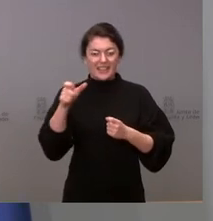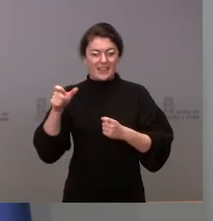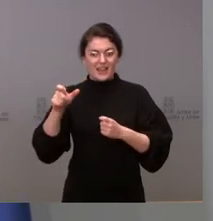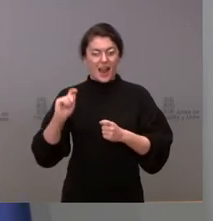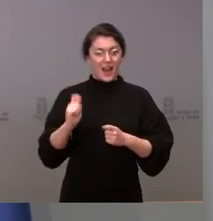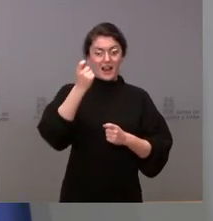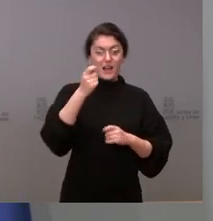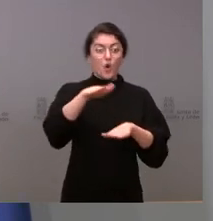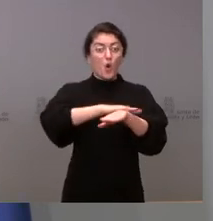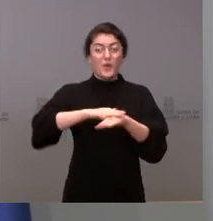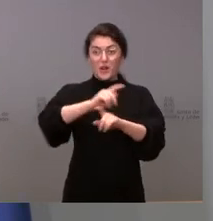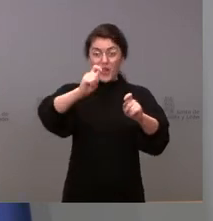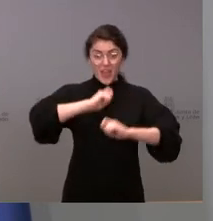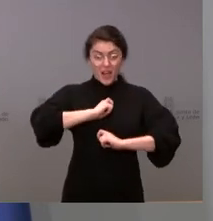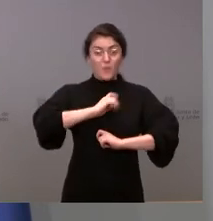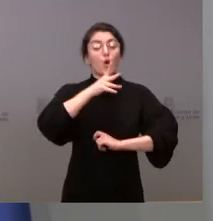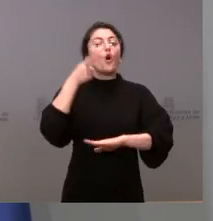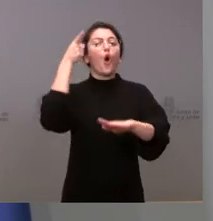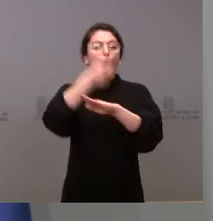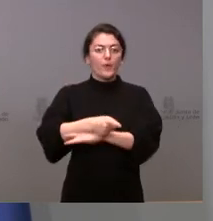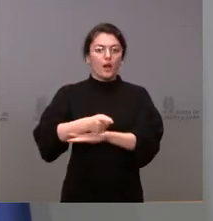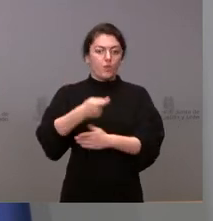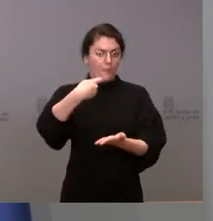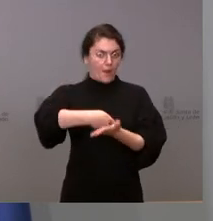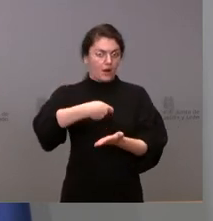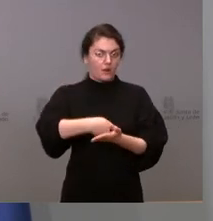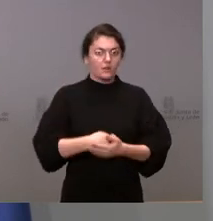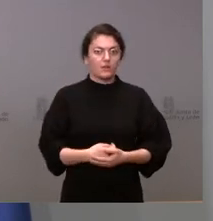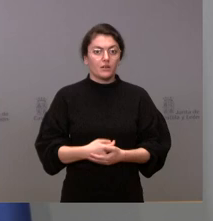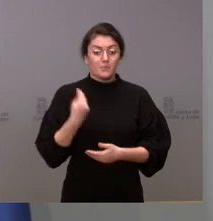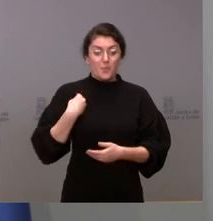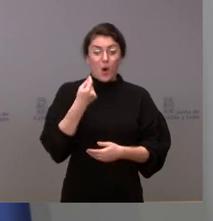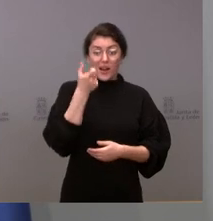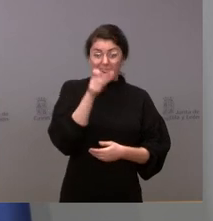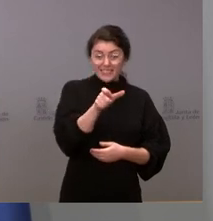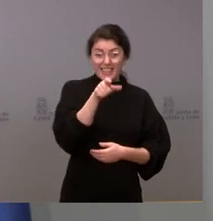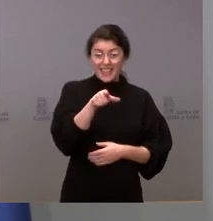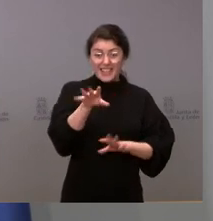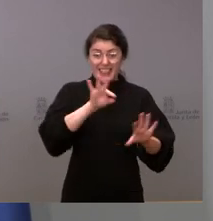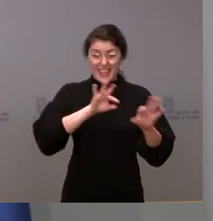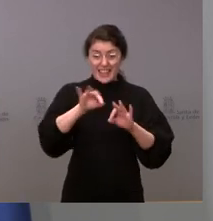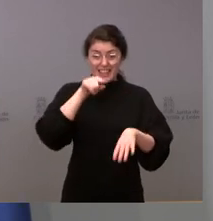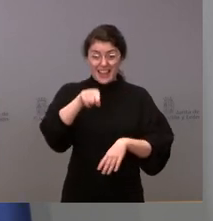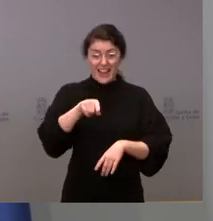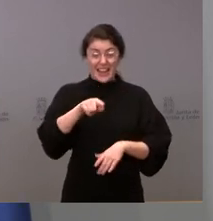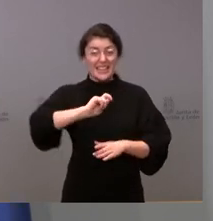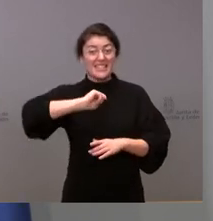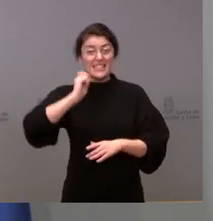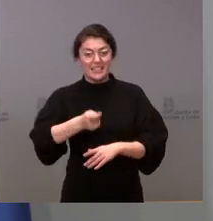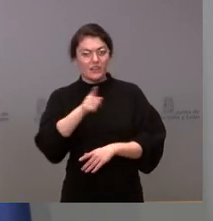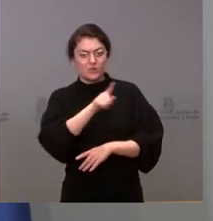la cantidad no se definió en esa sentencia como ustedes recordarán el Tribunal Supremo dijo que Castilla y León tenía que recibir el IVA